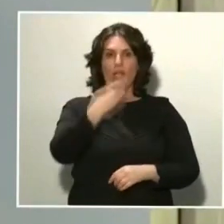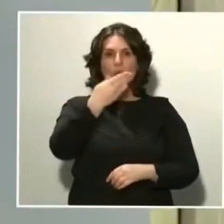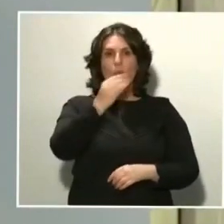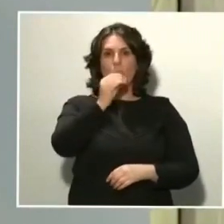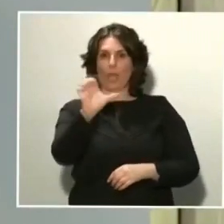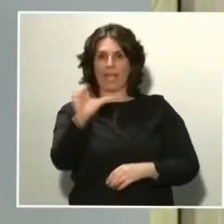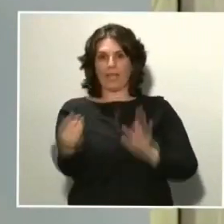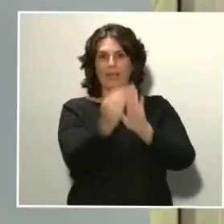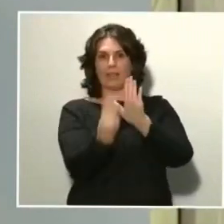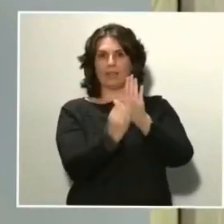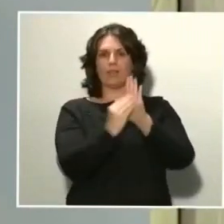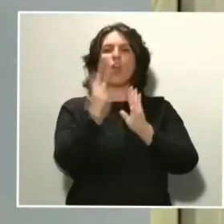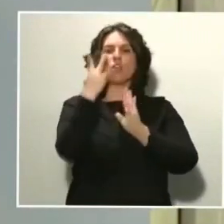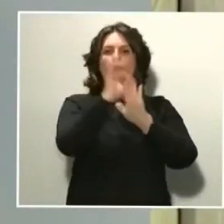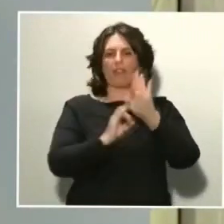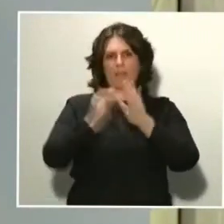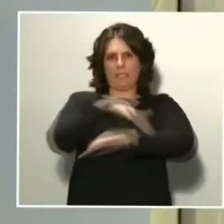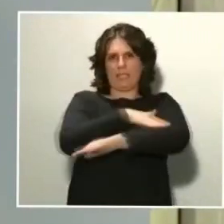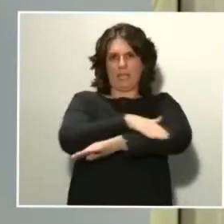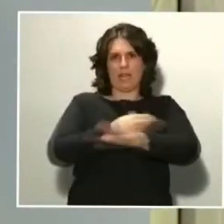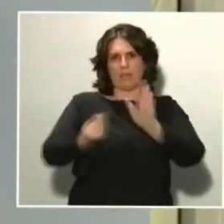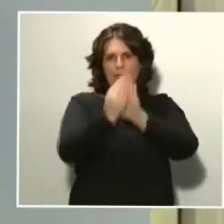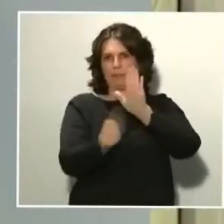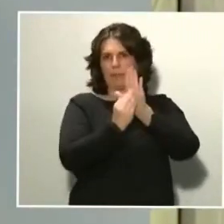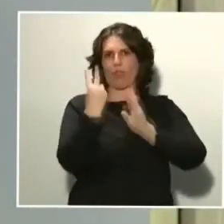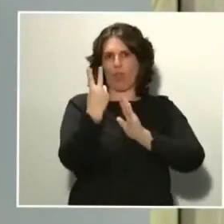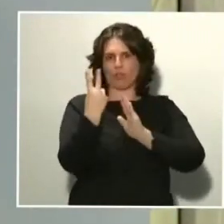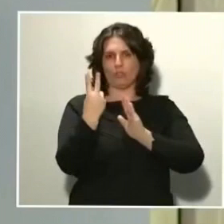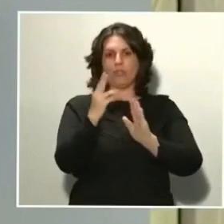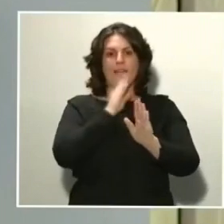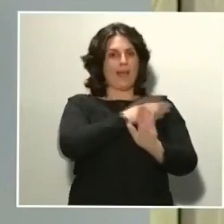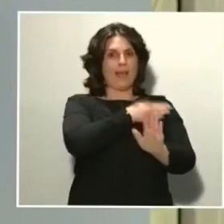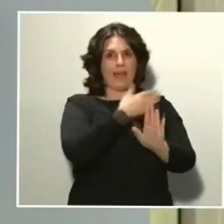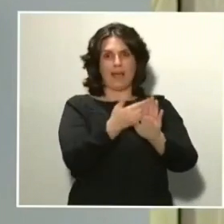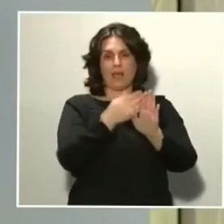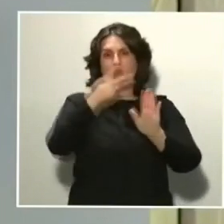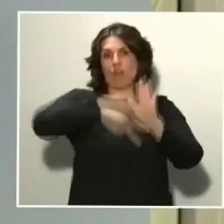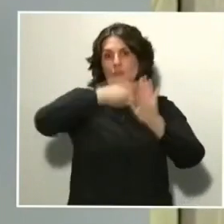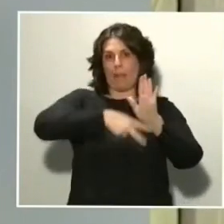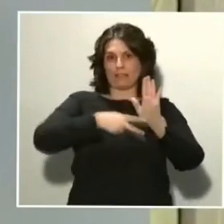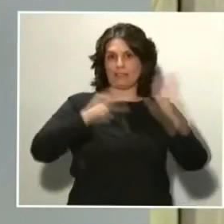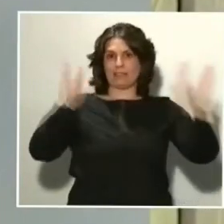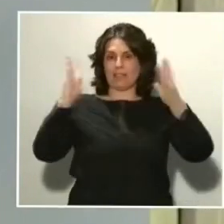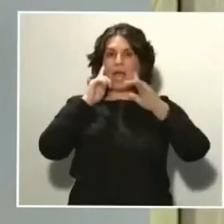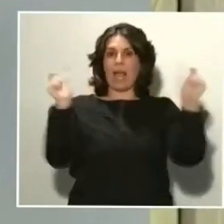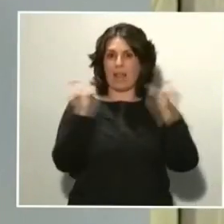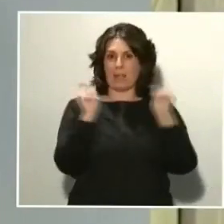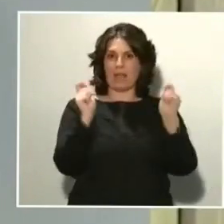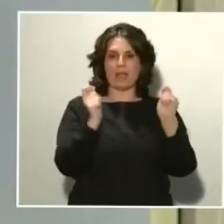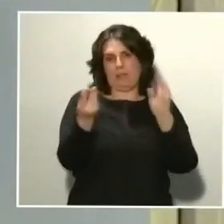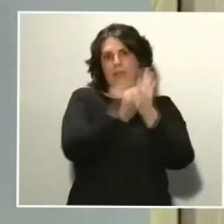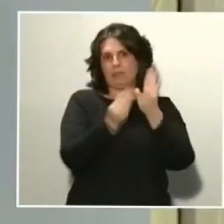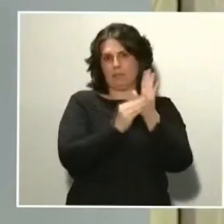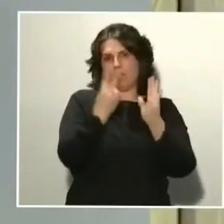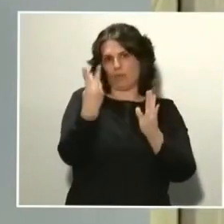órdenes ministeriales que van complementando un poco el régimen normativo a aplicar durante este periodo de alarma. En una de las